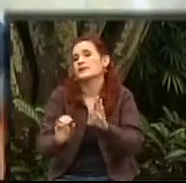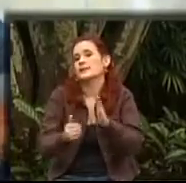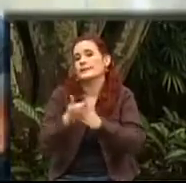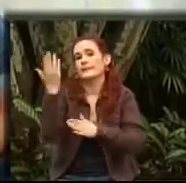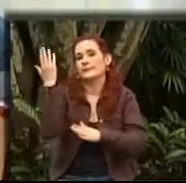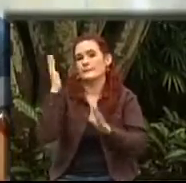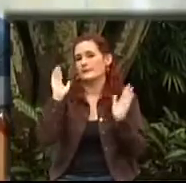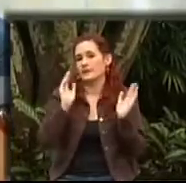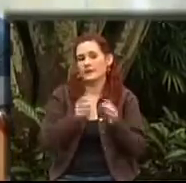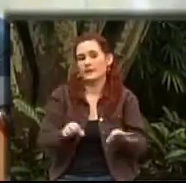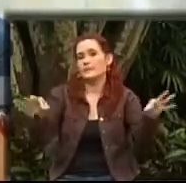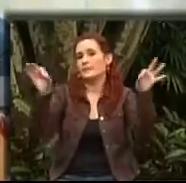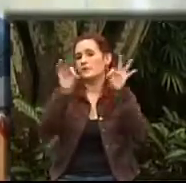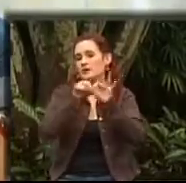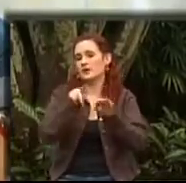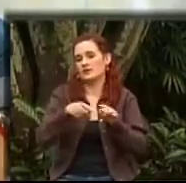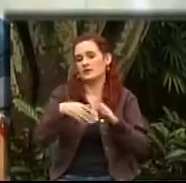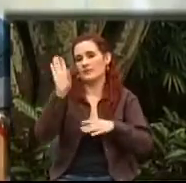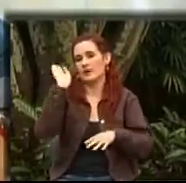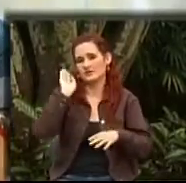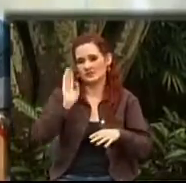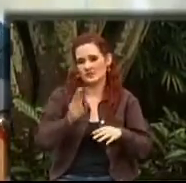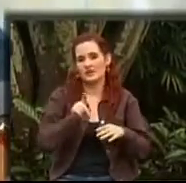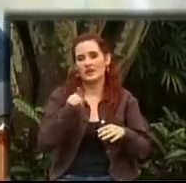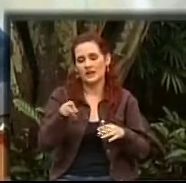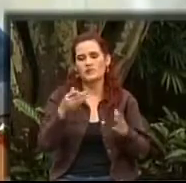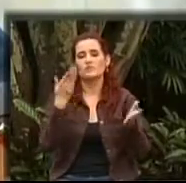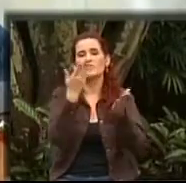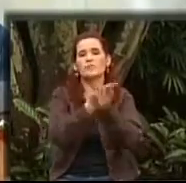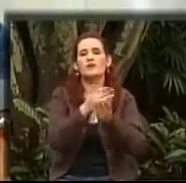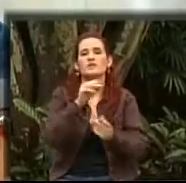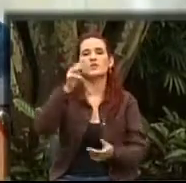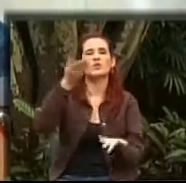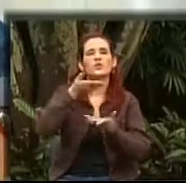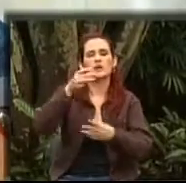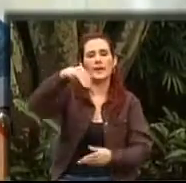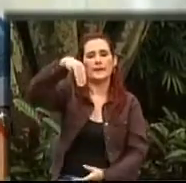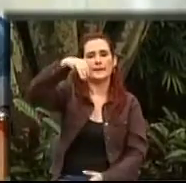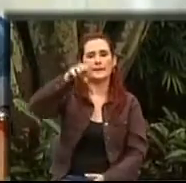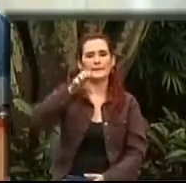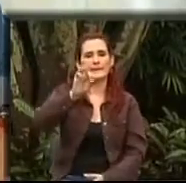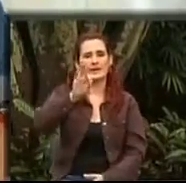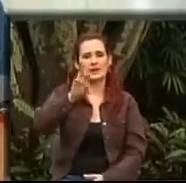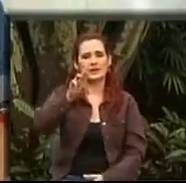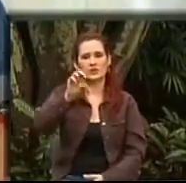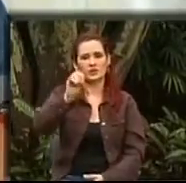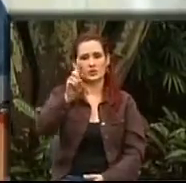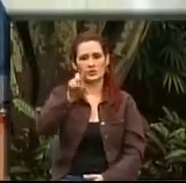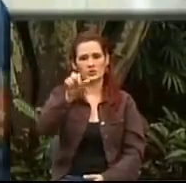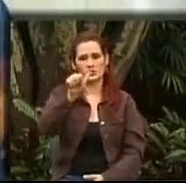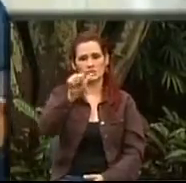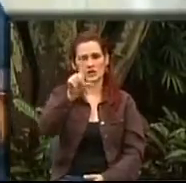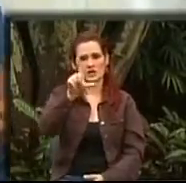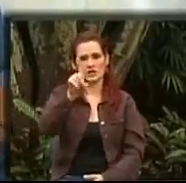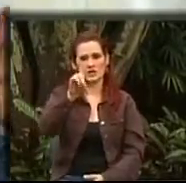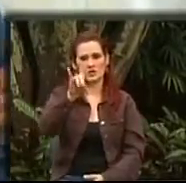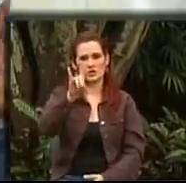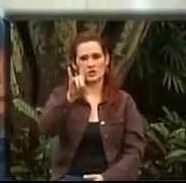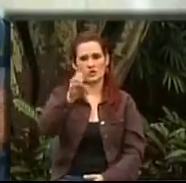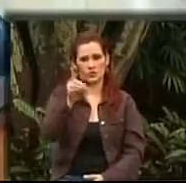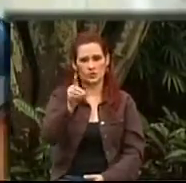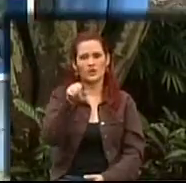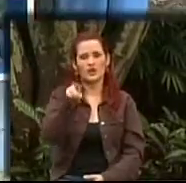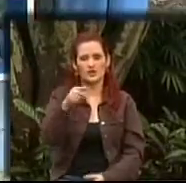bajos, estas personas pueden asistir a las unidades de Metrosalud y en las unidades de atención de la EPS Metrosalud allí les